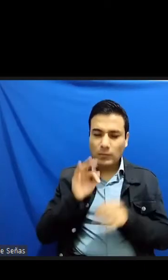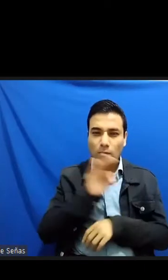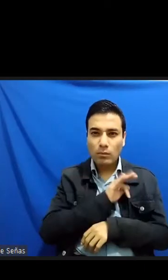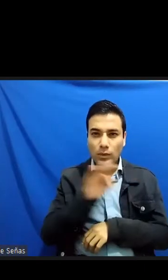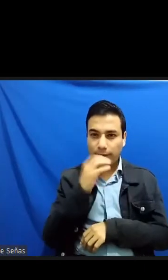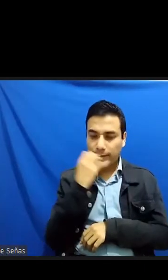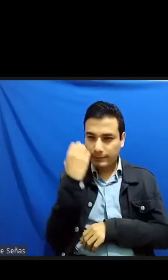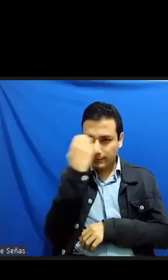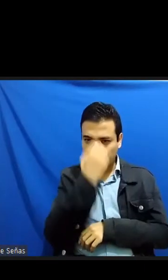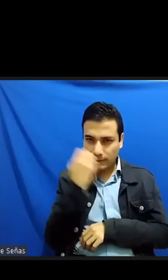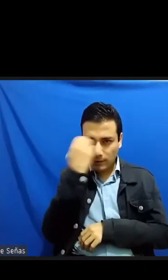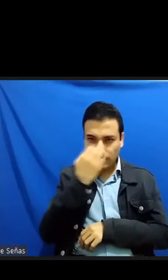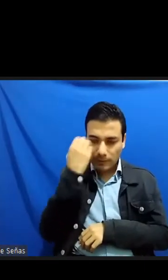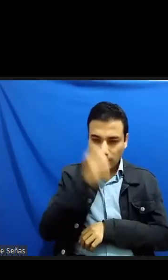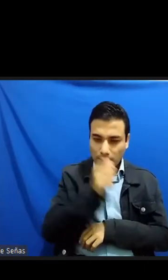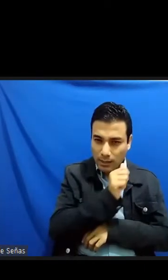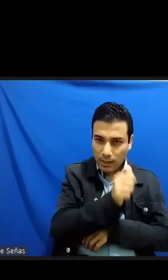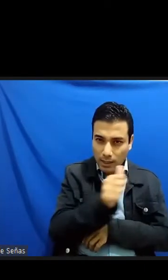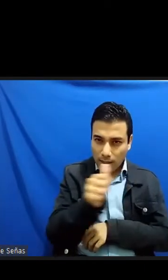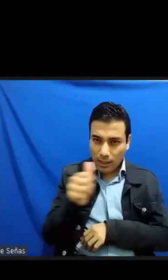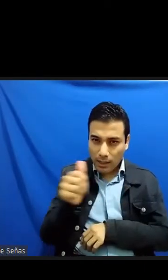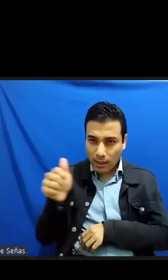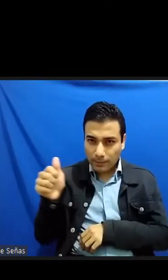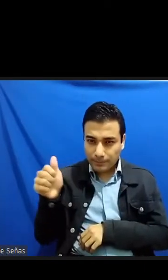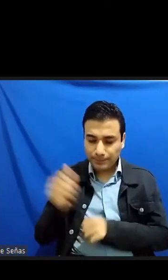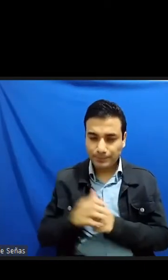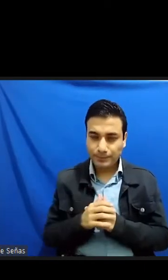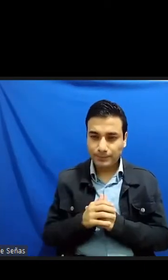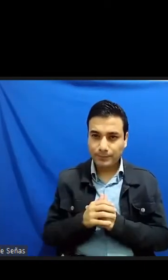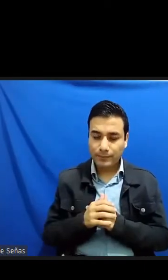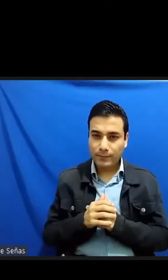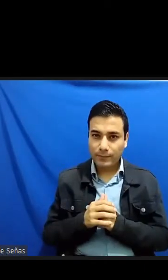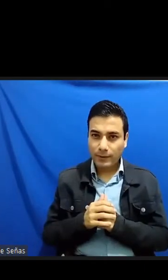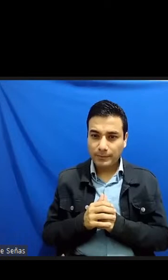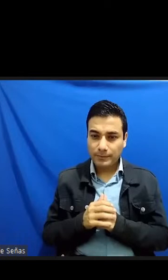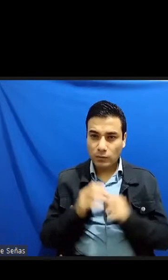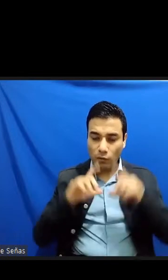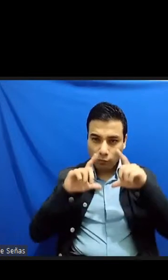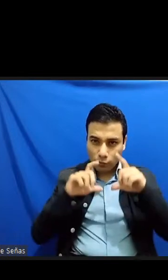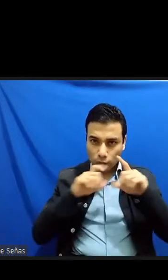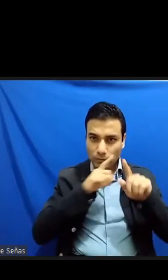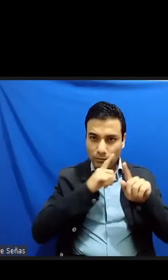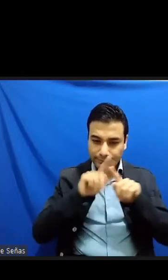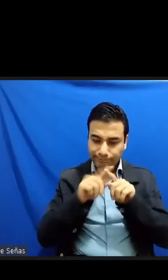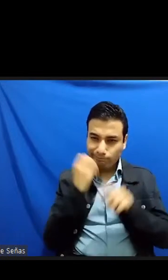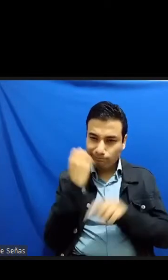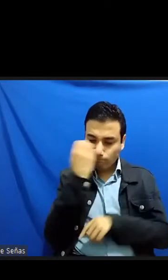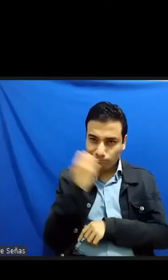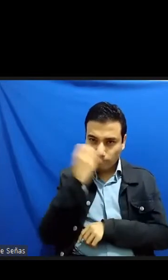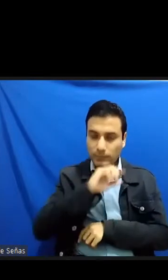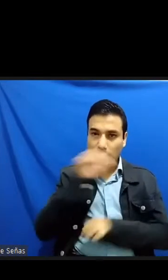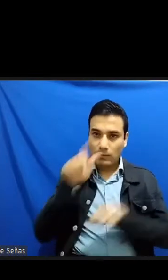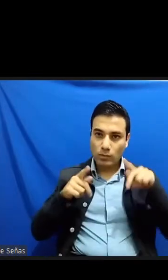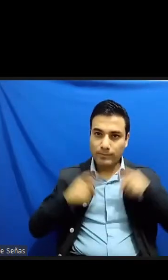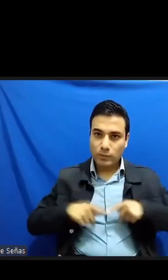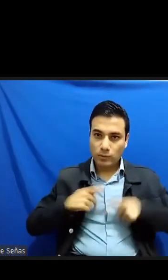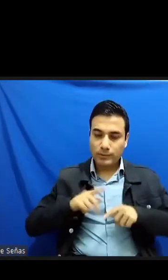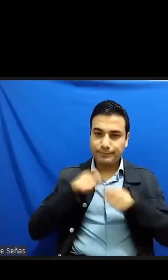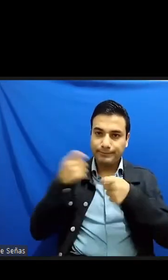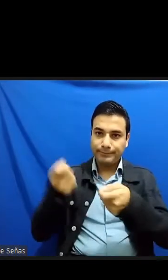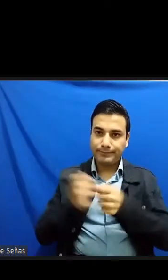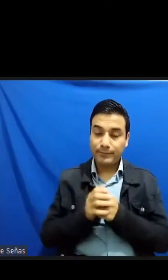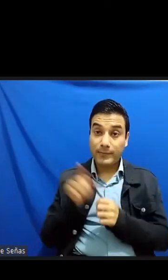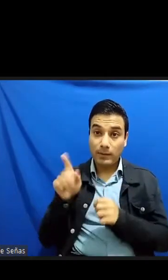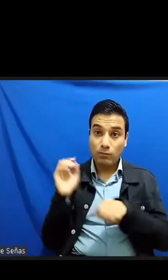todas las ampliaciones antes de ser entregadas a los clientes instaló ese negocio